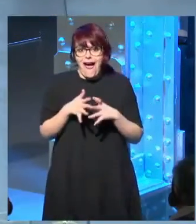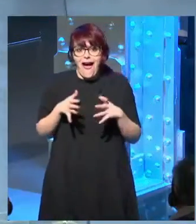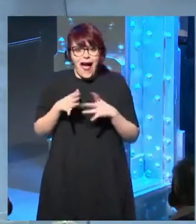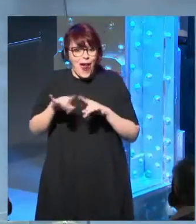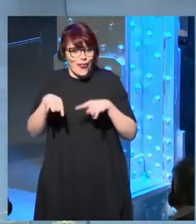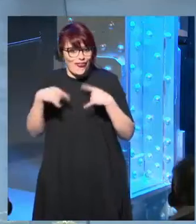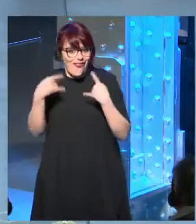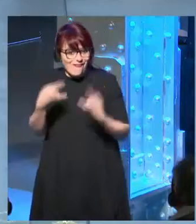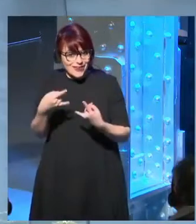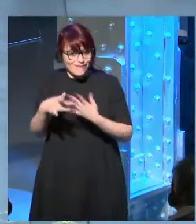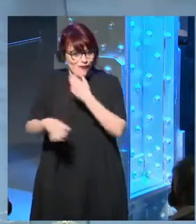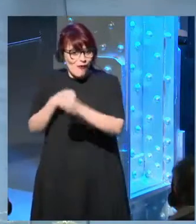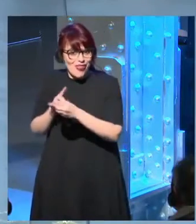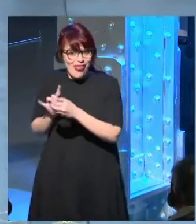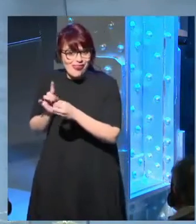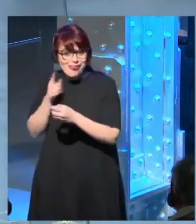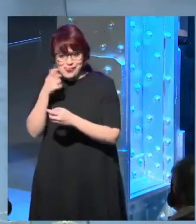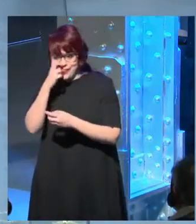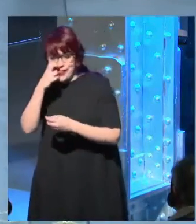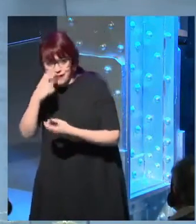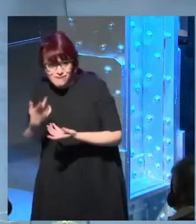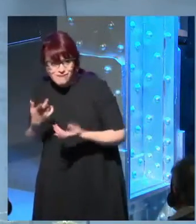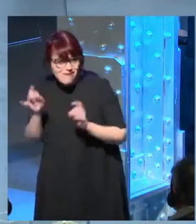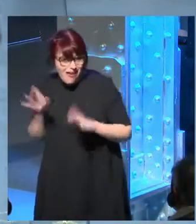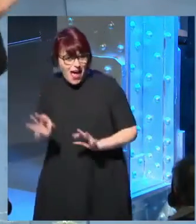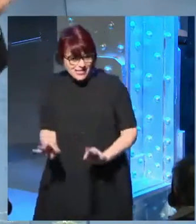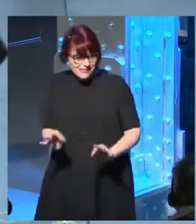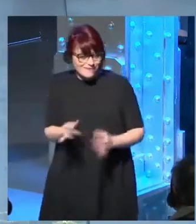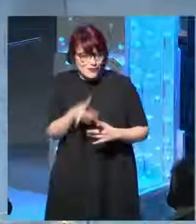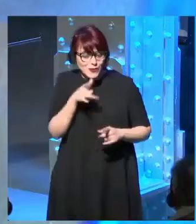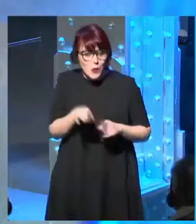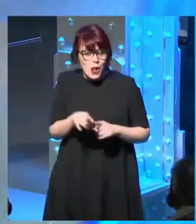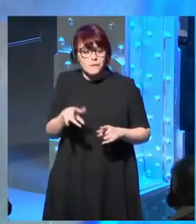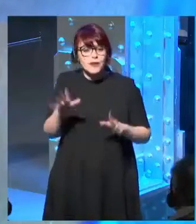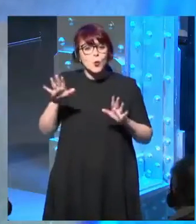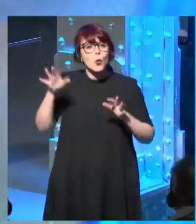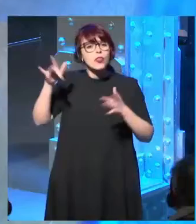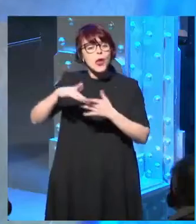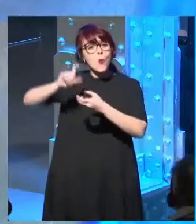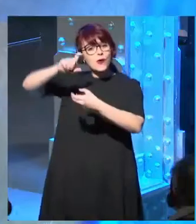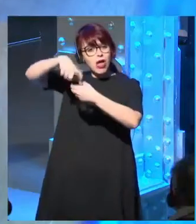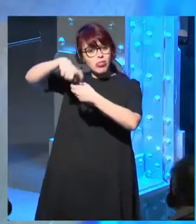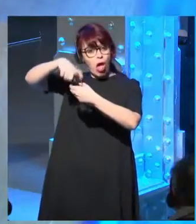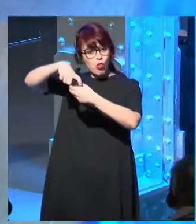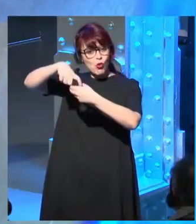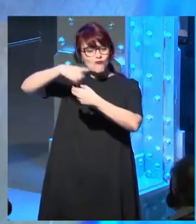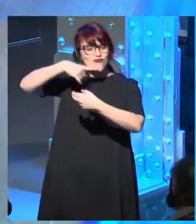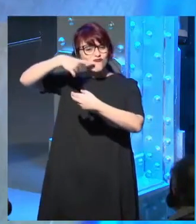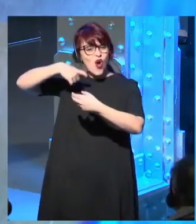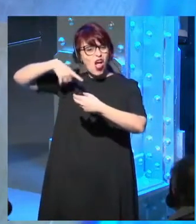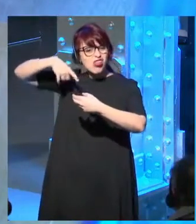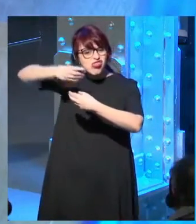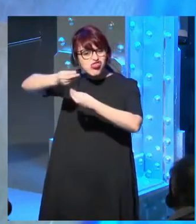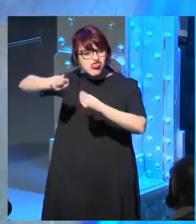ocurre un día al final que ese candado oxidado se abre y